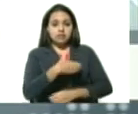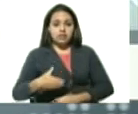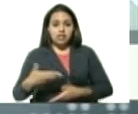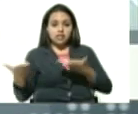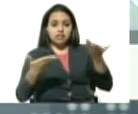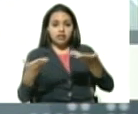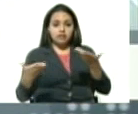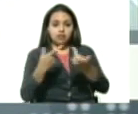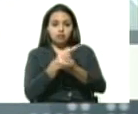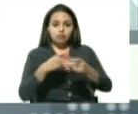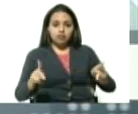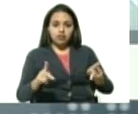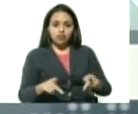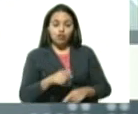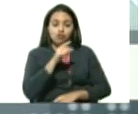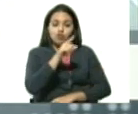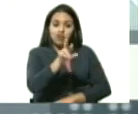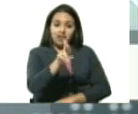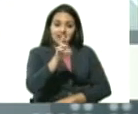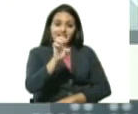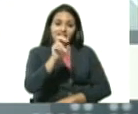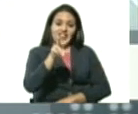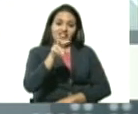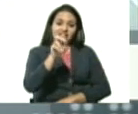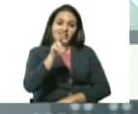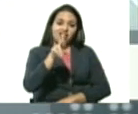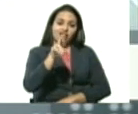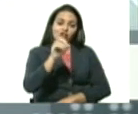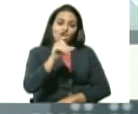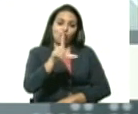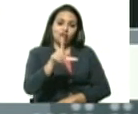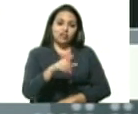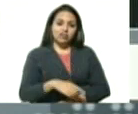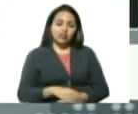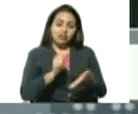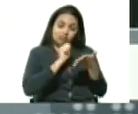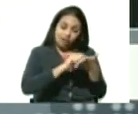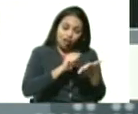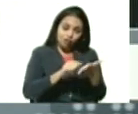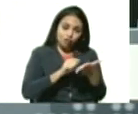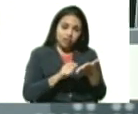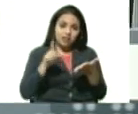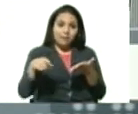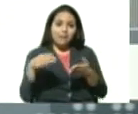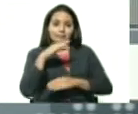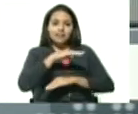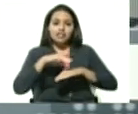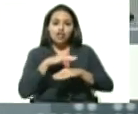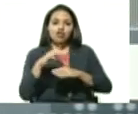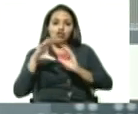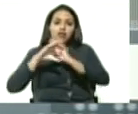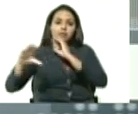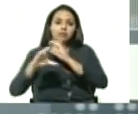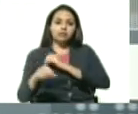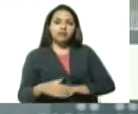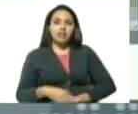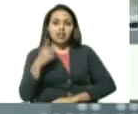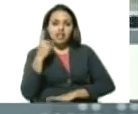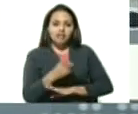escúchame bien, toma nota, Reverol, toma nota, Hipólito, ministro de transporte, vamos a supervisar el